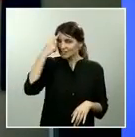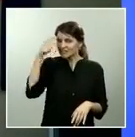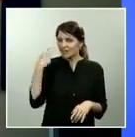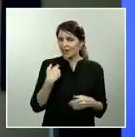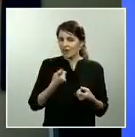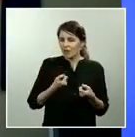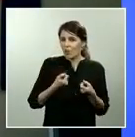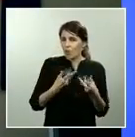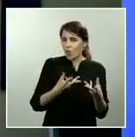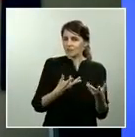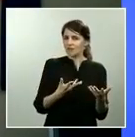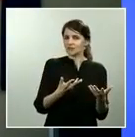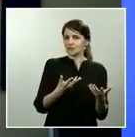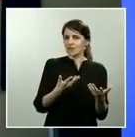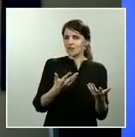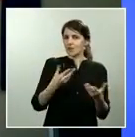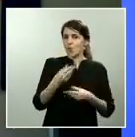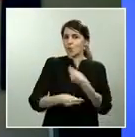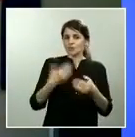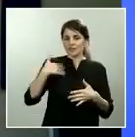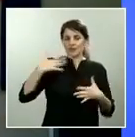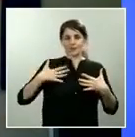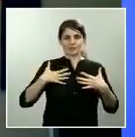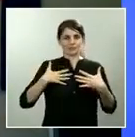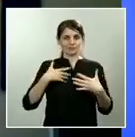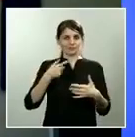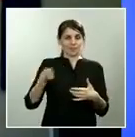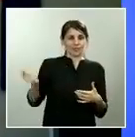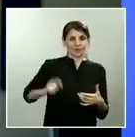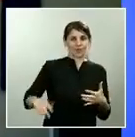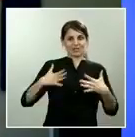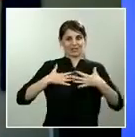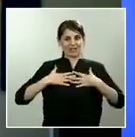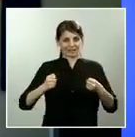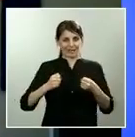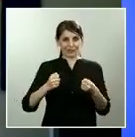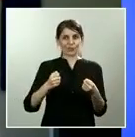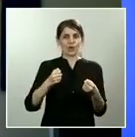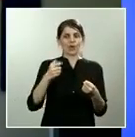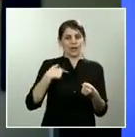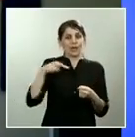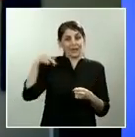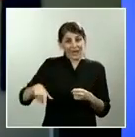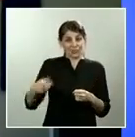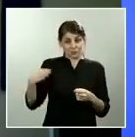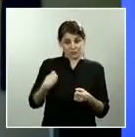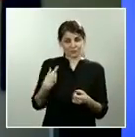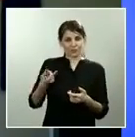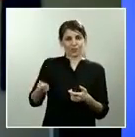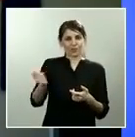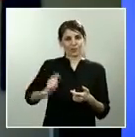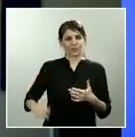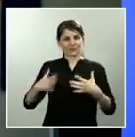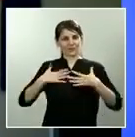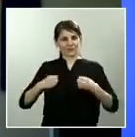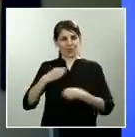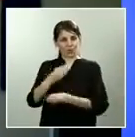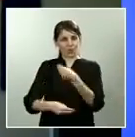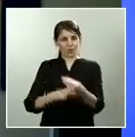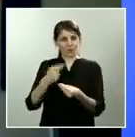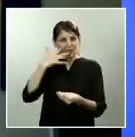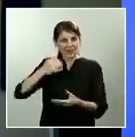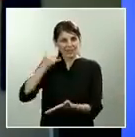y si se va a hacer PCRs a esos sanitarios que las hayan podido utilizar en UCIs o en plantas COVID de hospitales. Y, por último,